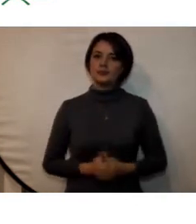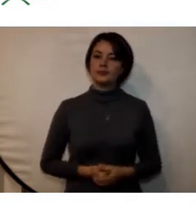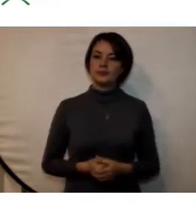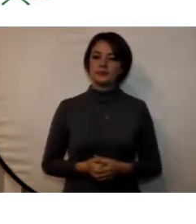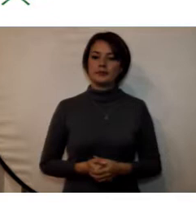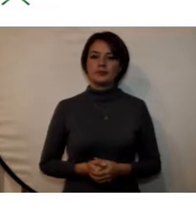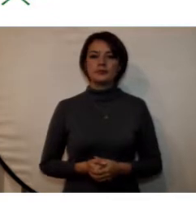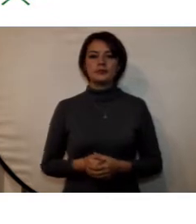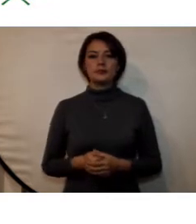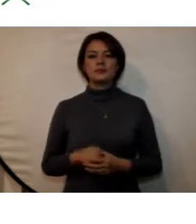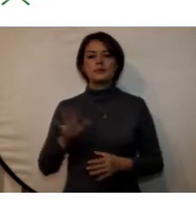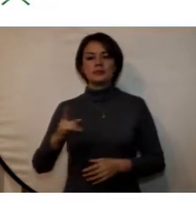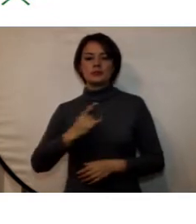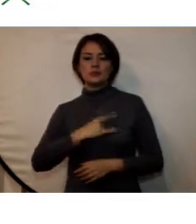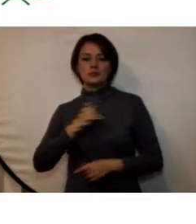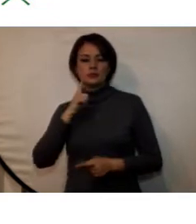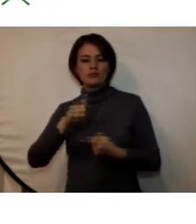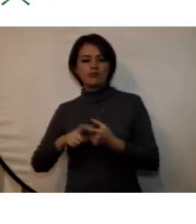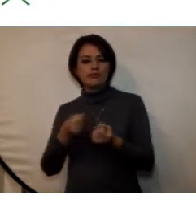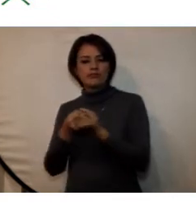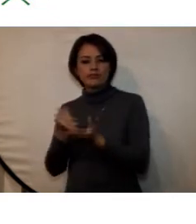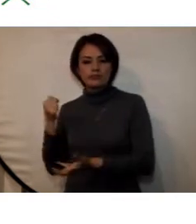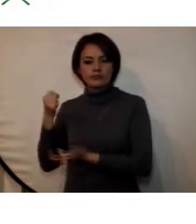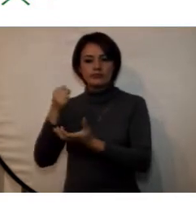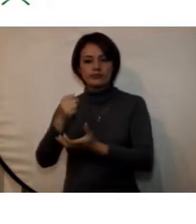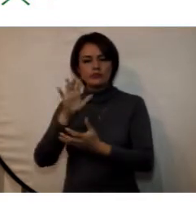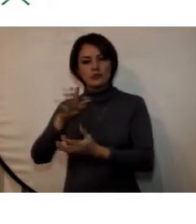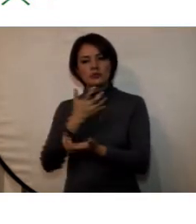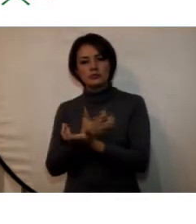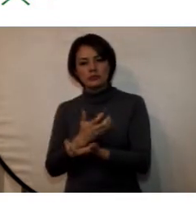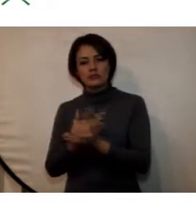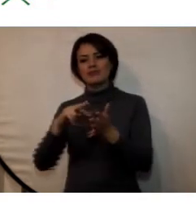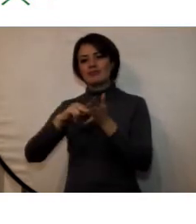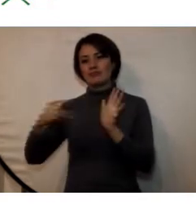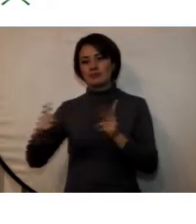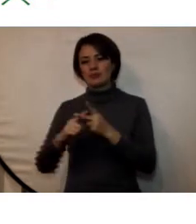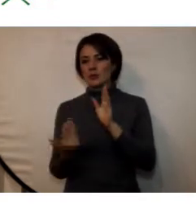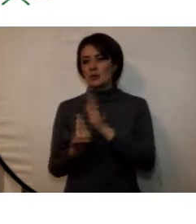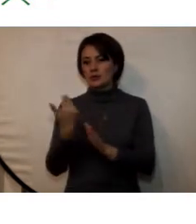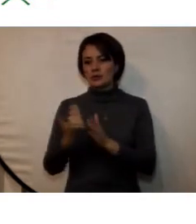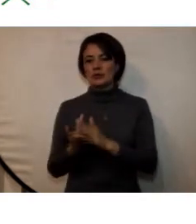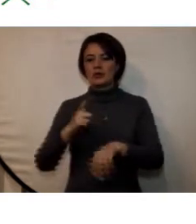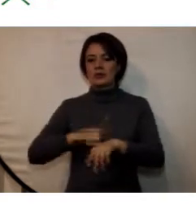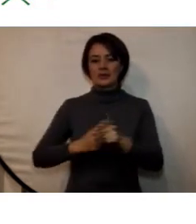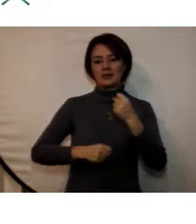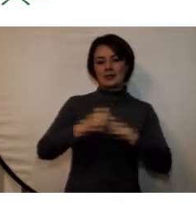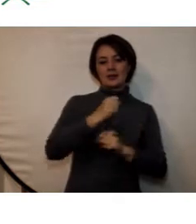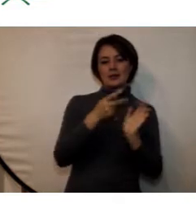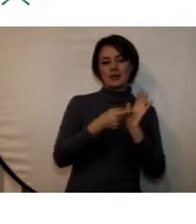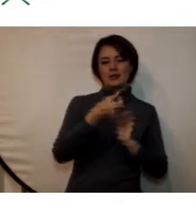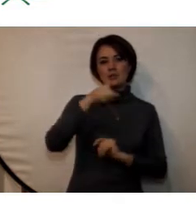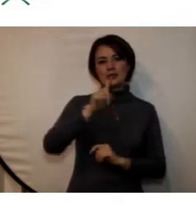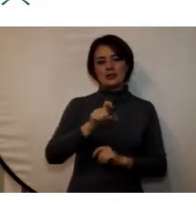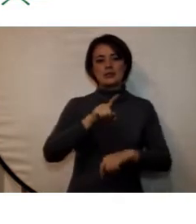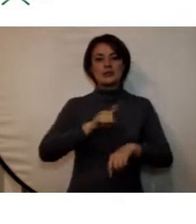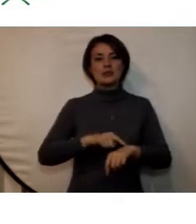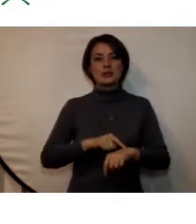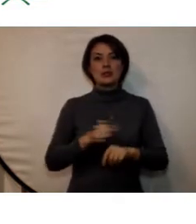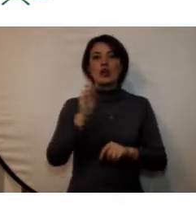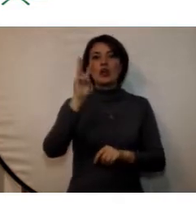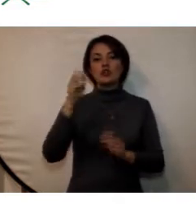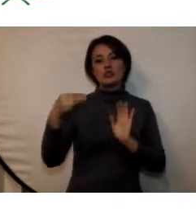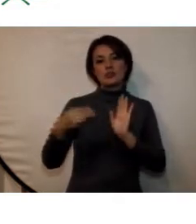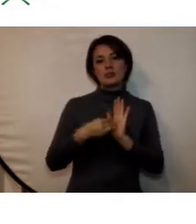la inversión de la universidad para el fomento y gestión del sistema de ciencia tecnología e innovación durante el año 2016 fue de 8 mil